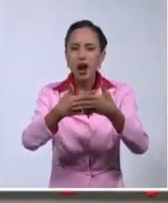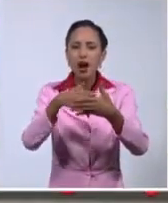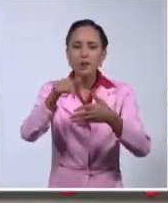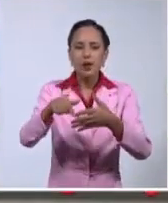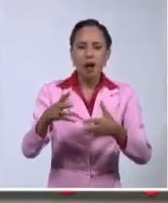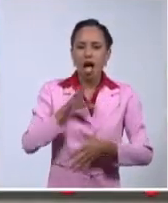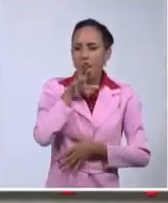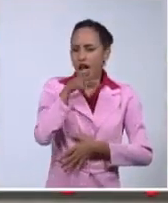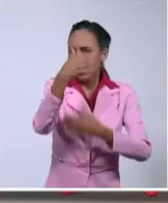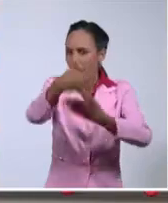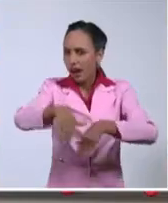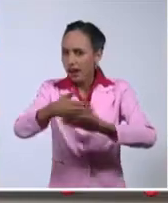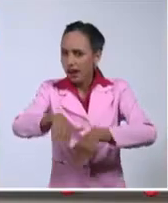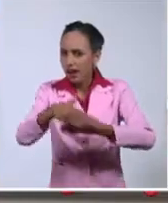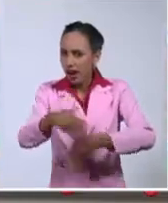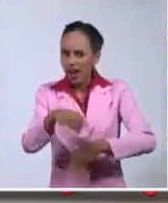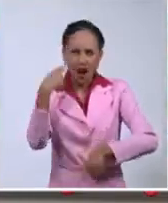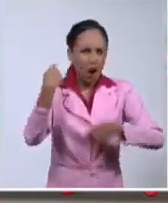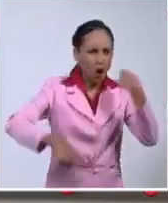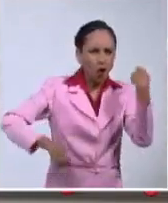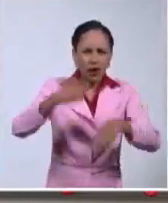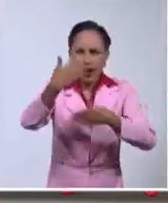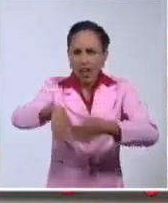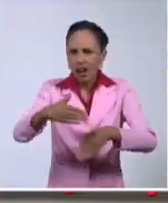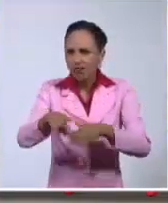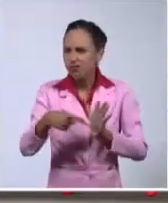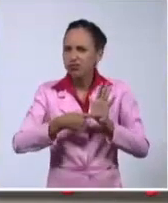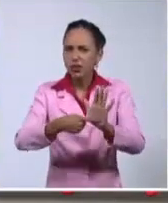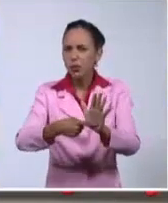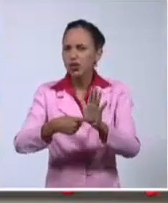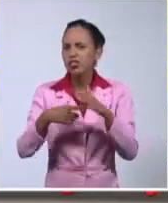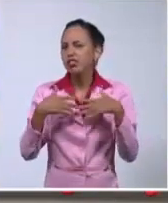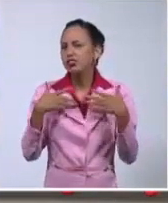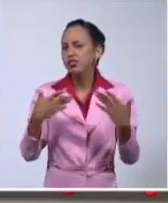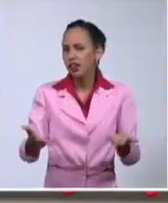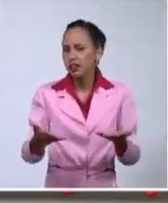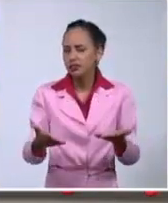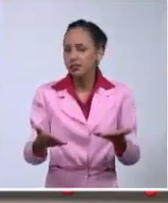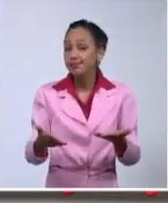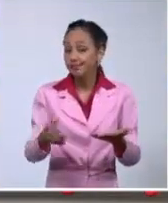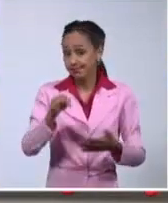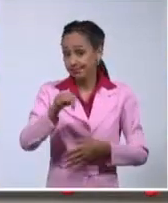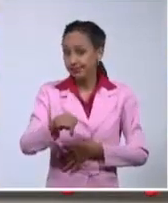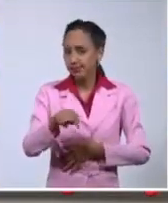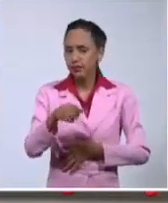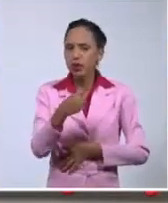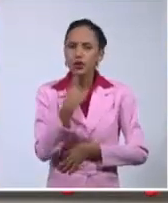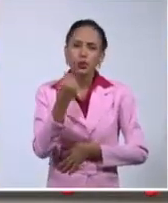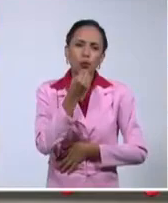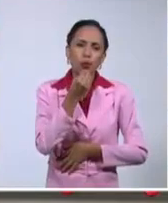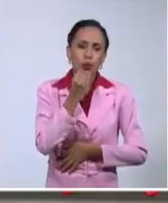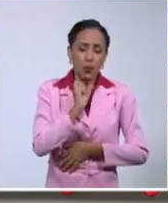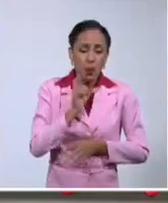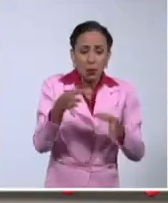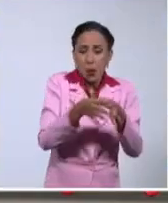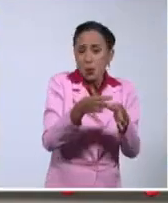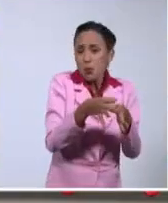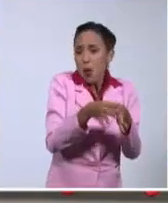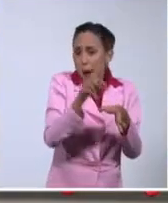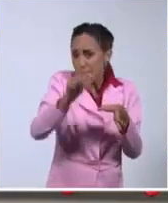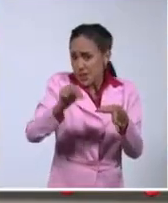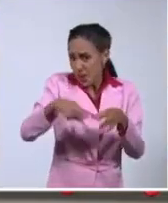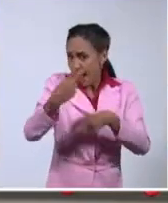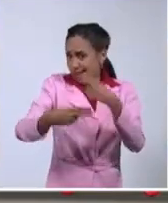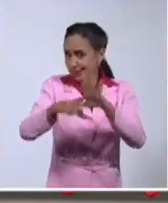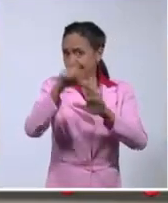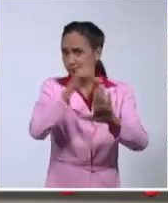salir a la desbandada, a las calles, ¿eso qué es lo que demuestra? Es posible que permitamos que unos pocos, porque son unos pocos, se